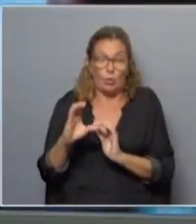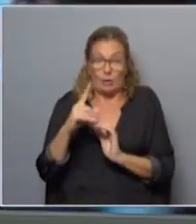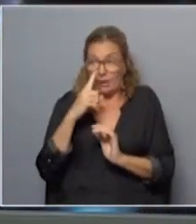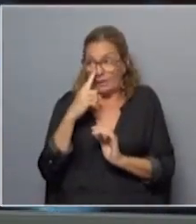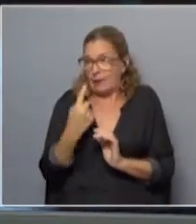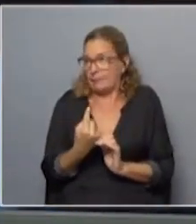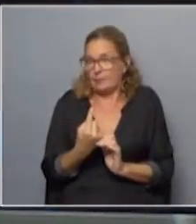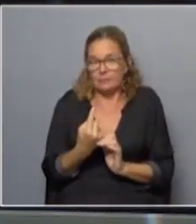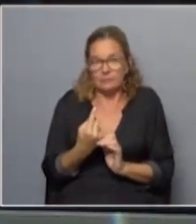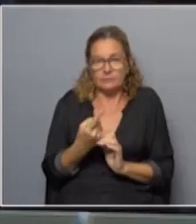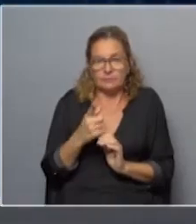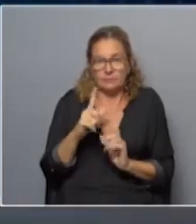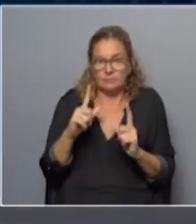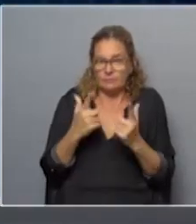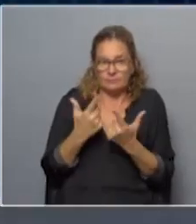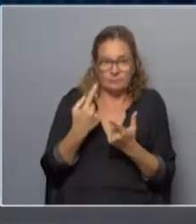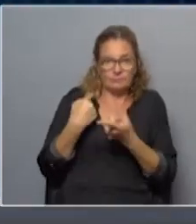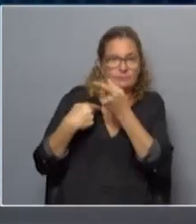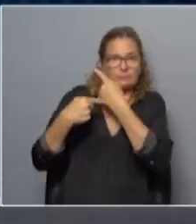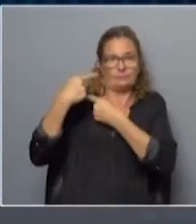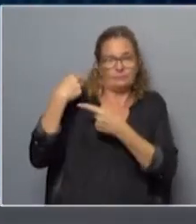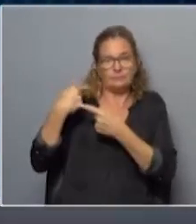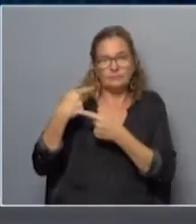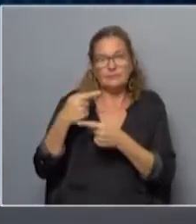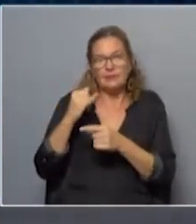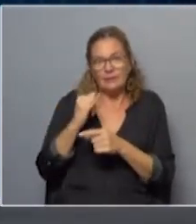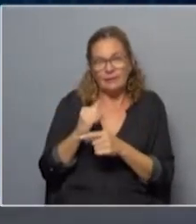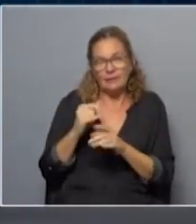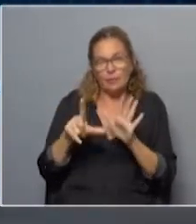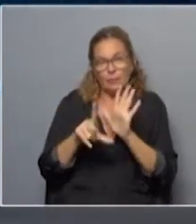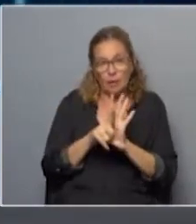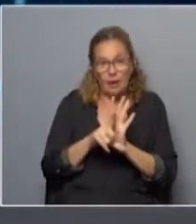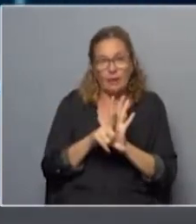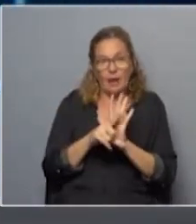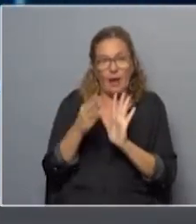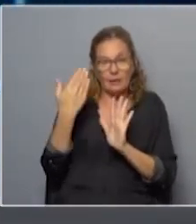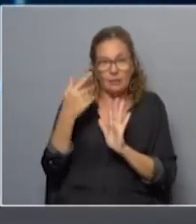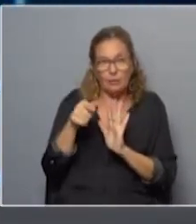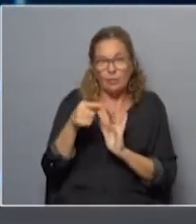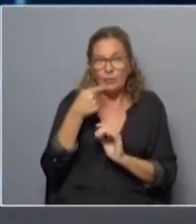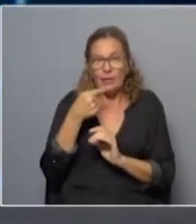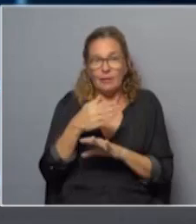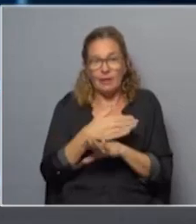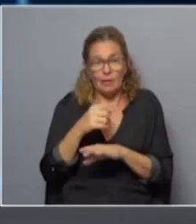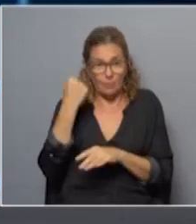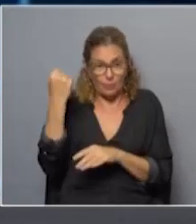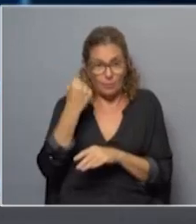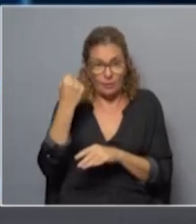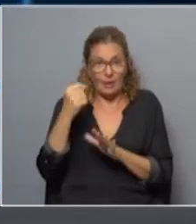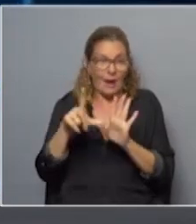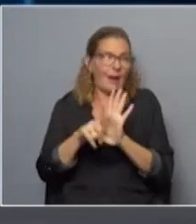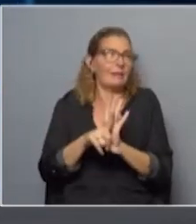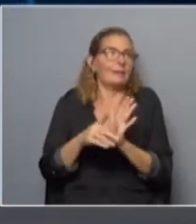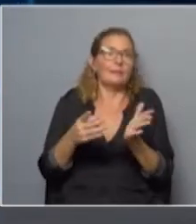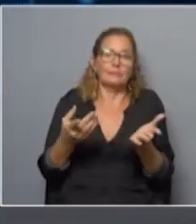otra parte no tiene antecedentes, porque si bien hay antecedentes de leyes de urgente consideración, lo que tú señalabas es muy importante, eran leyes